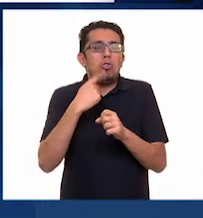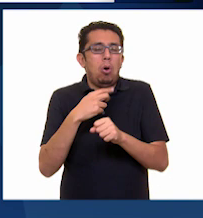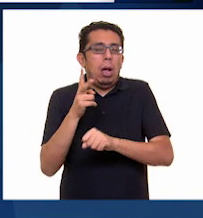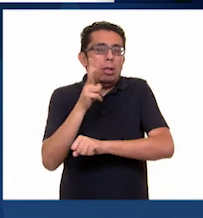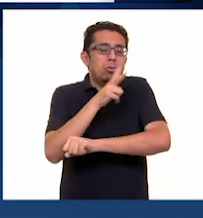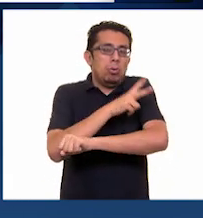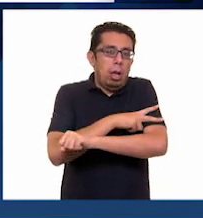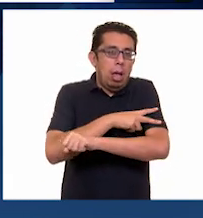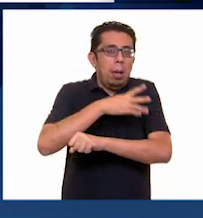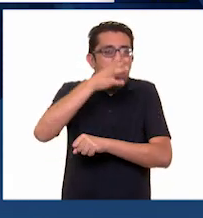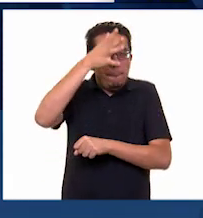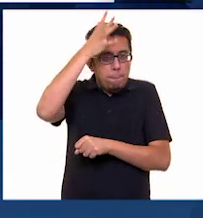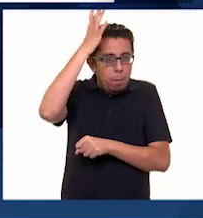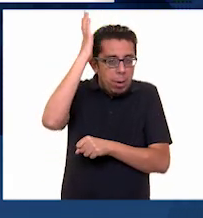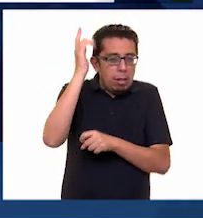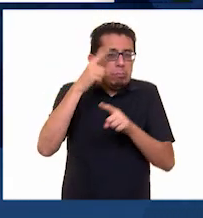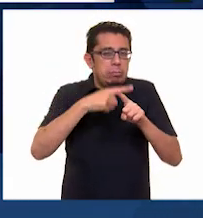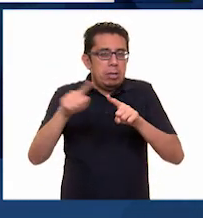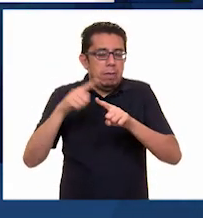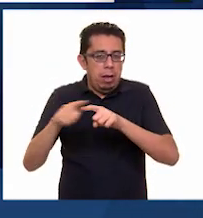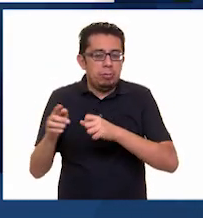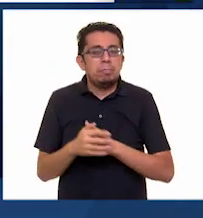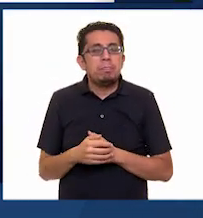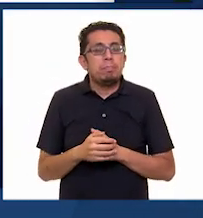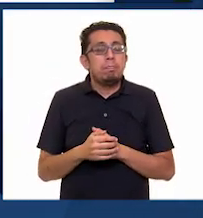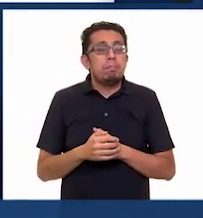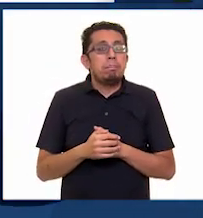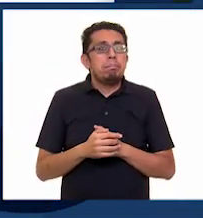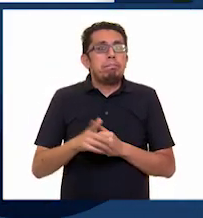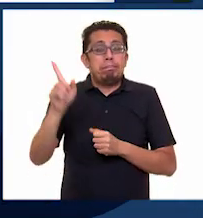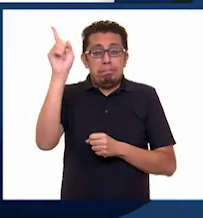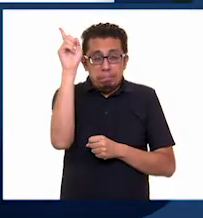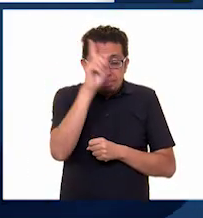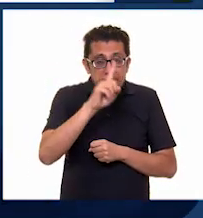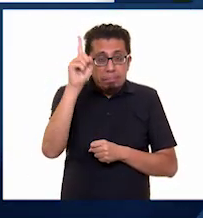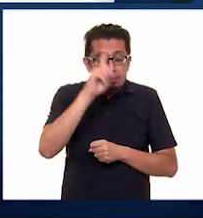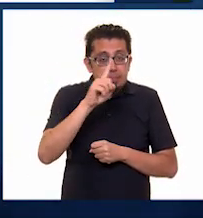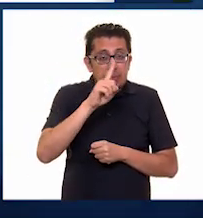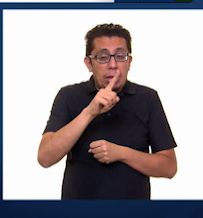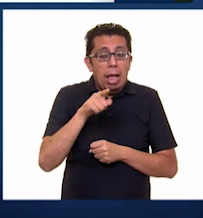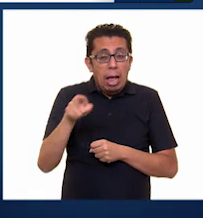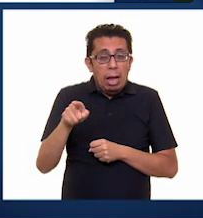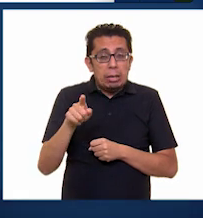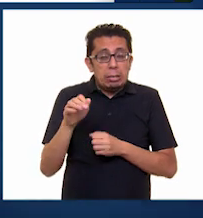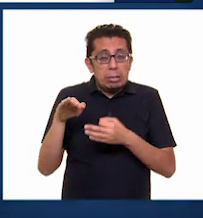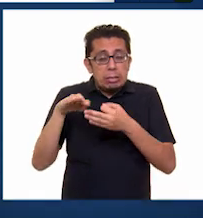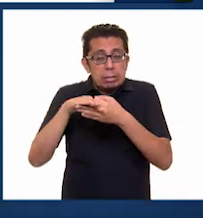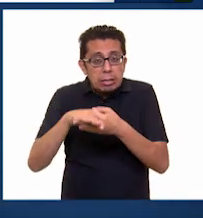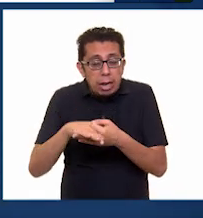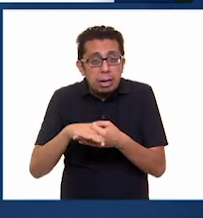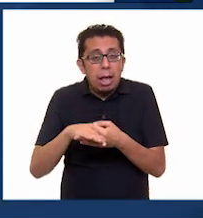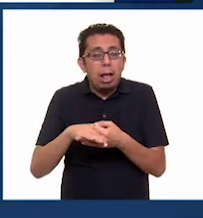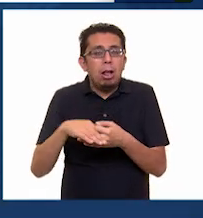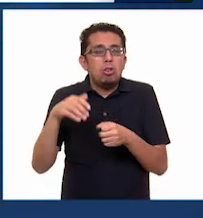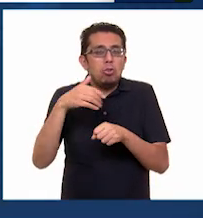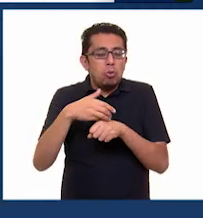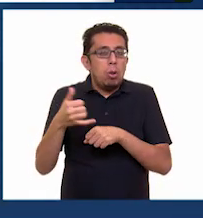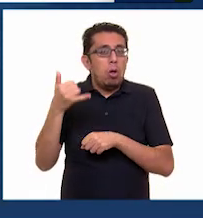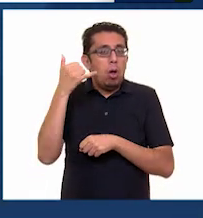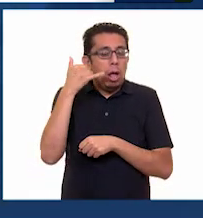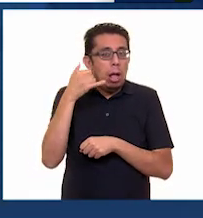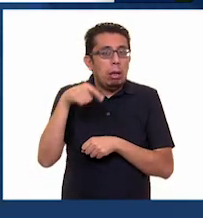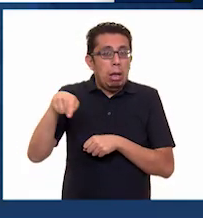bomberos, entre otros. Es recomendable tener a la mano los teléfonos y la ubicación de estas agrupaciones que